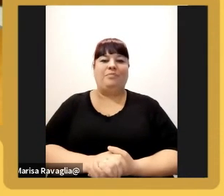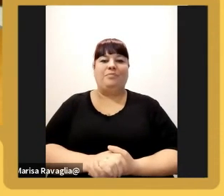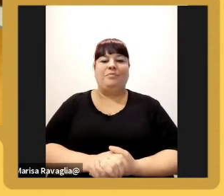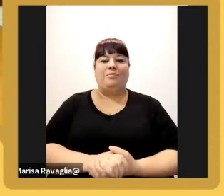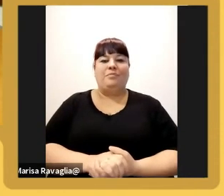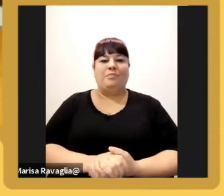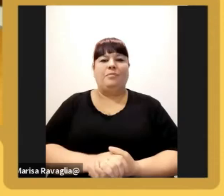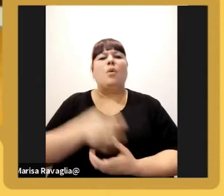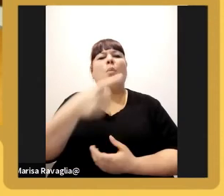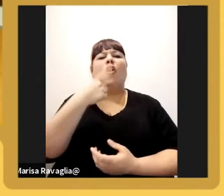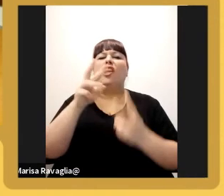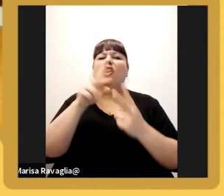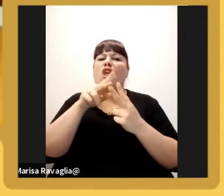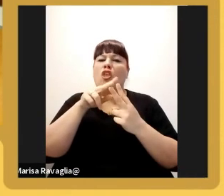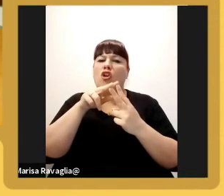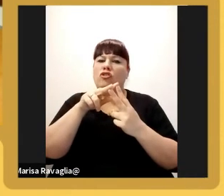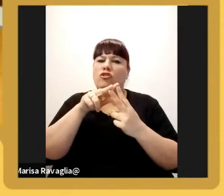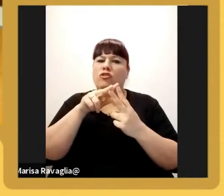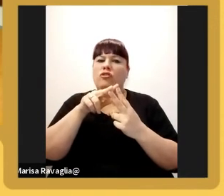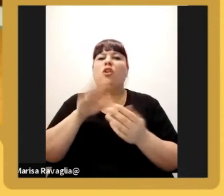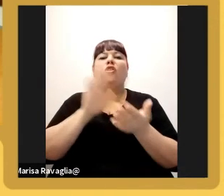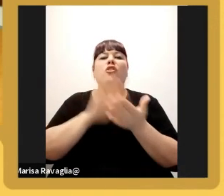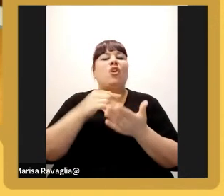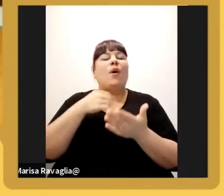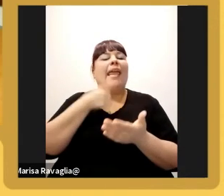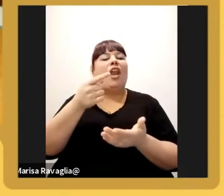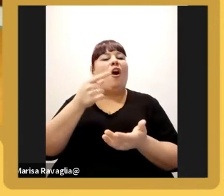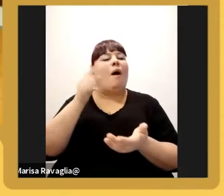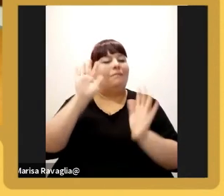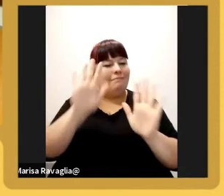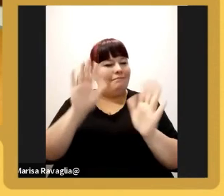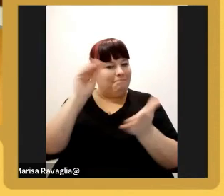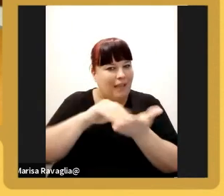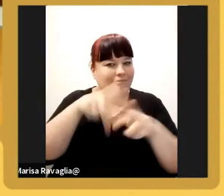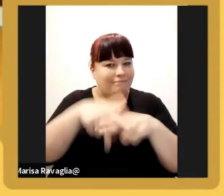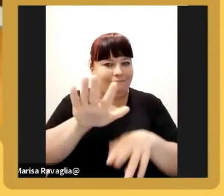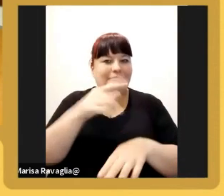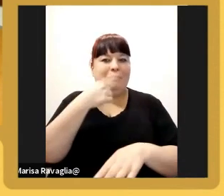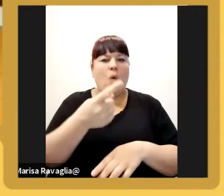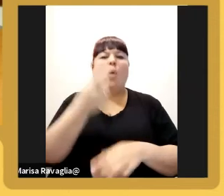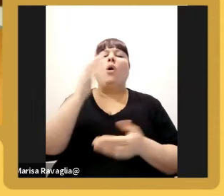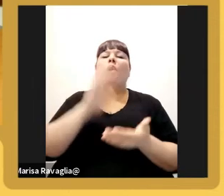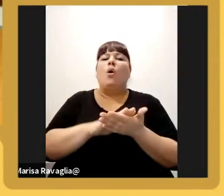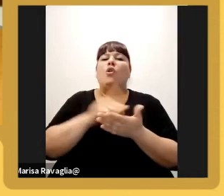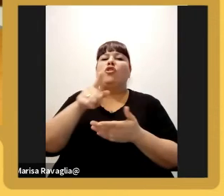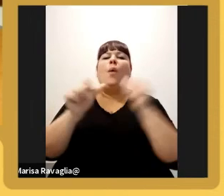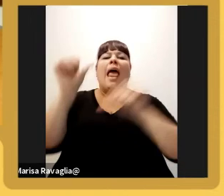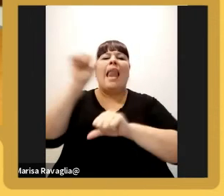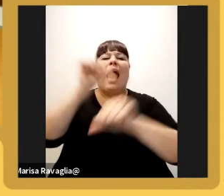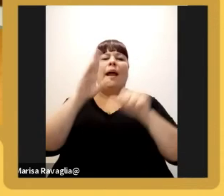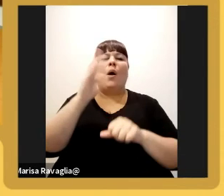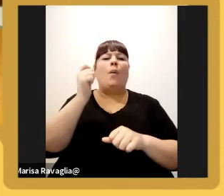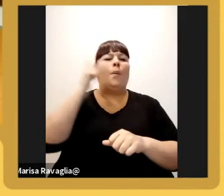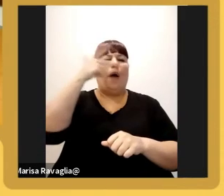mencionaste dos cosas en las que quiero hacer doble clic la primera un joint venture con laboratorios vagos